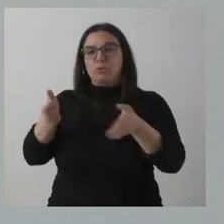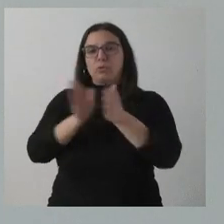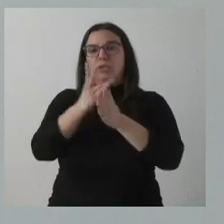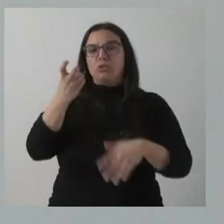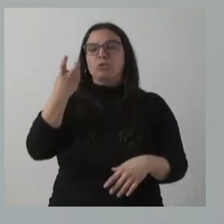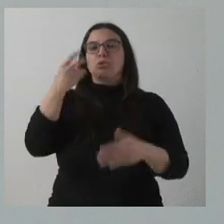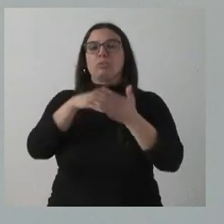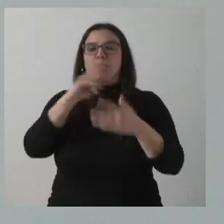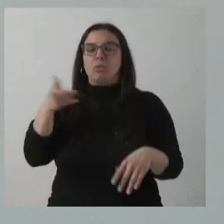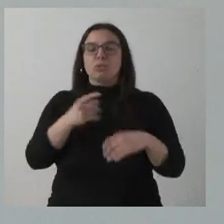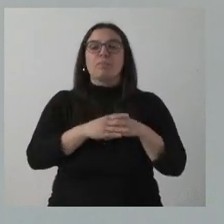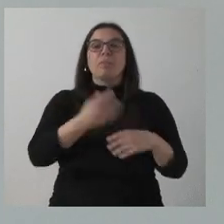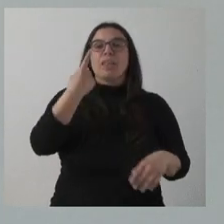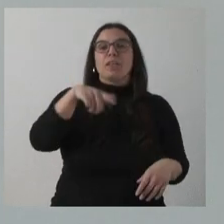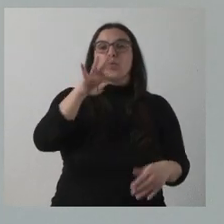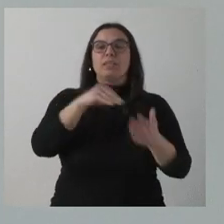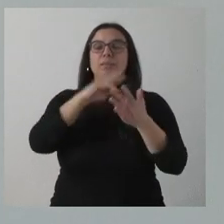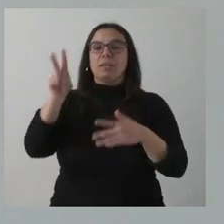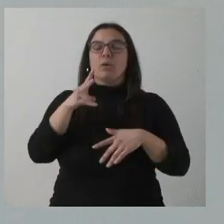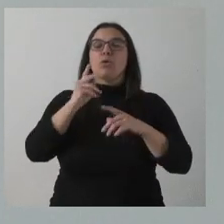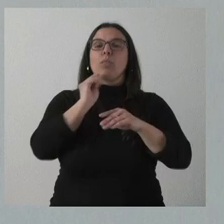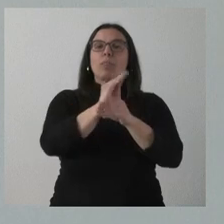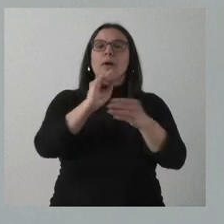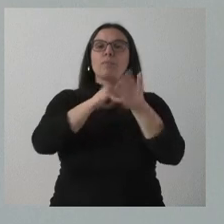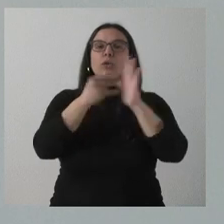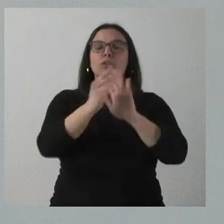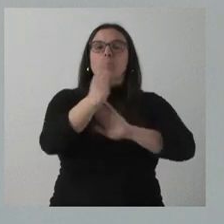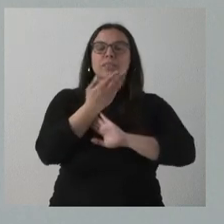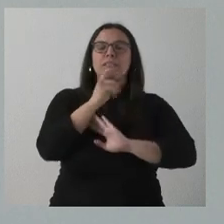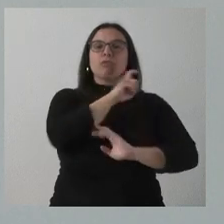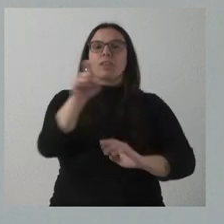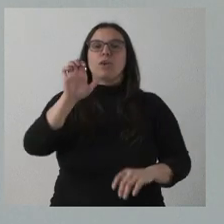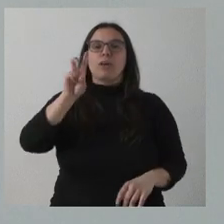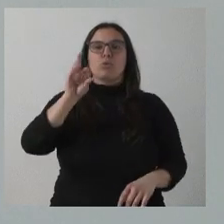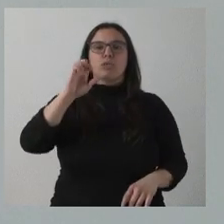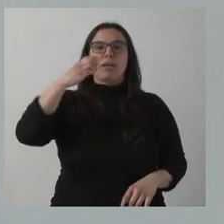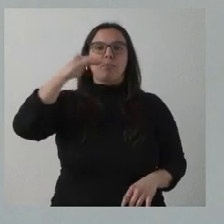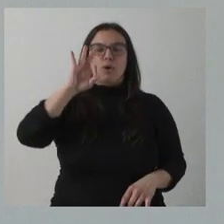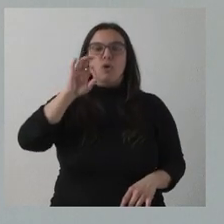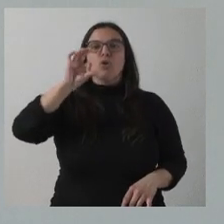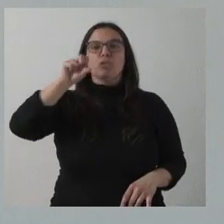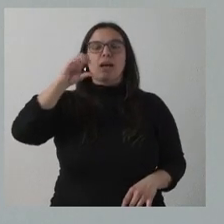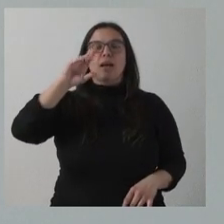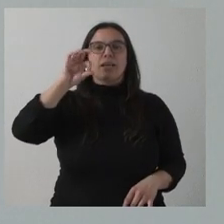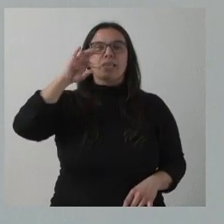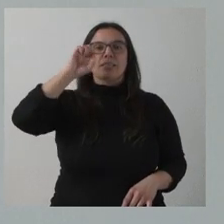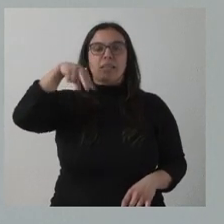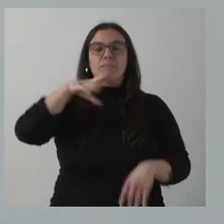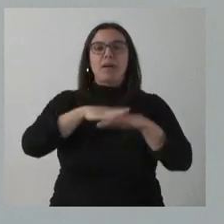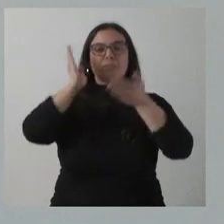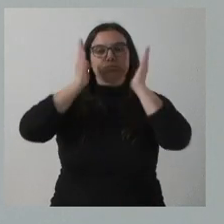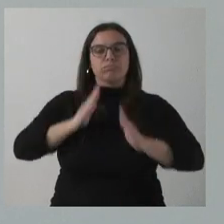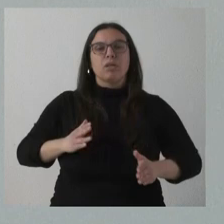140.000 euros es la cantidad que se destina al proyecto presentado por la Fundación Eusilio Sacristán, que va a trabajar en la competencia emocional entre los alumnos